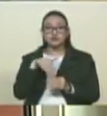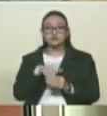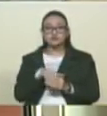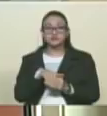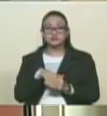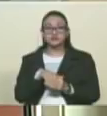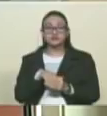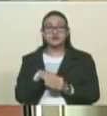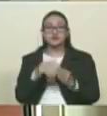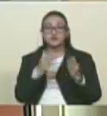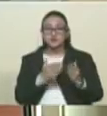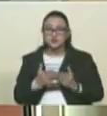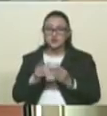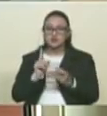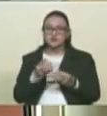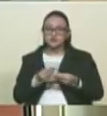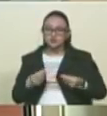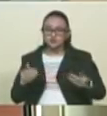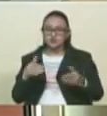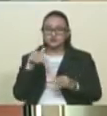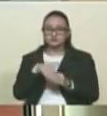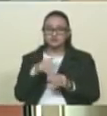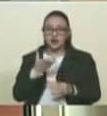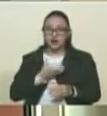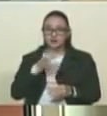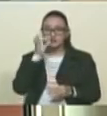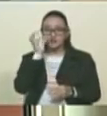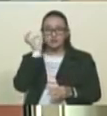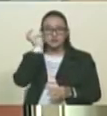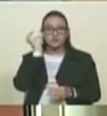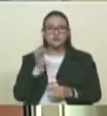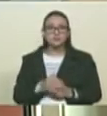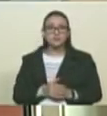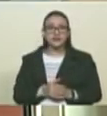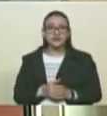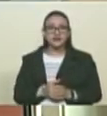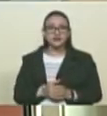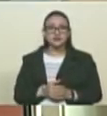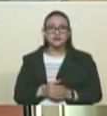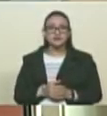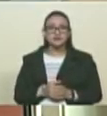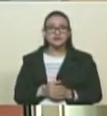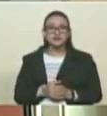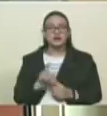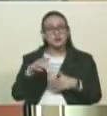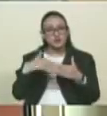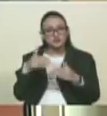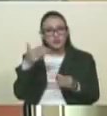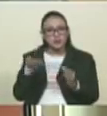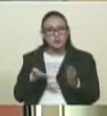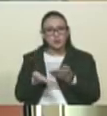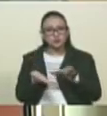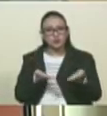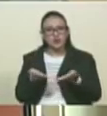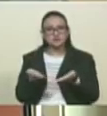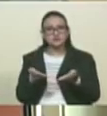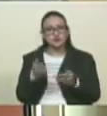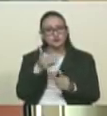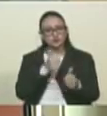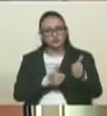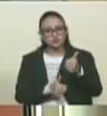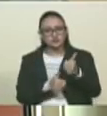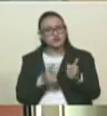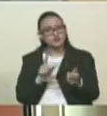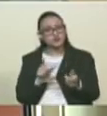estudiaría y se resolvería para la elección de alcaldes y alcaldesas. Se refirió al proceso de postulación y sustituciones que entiendo yo era una